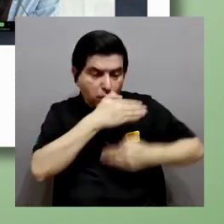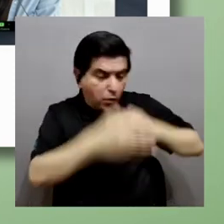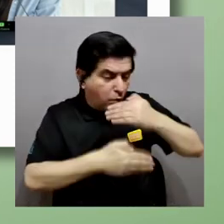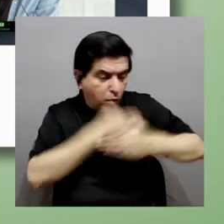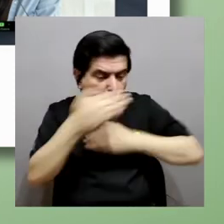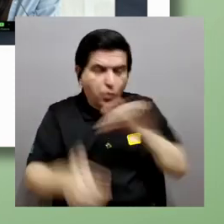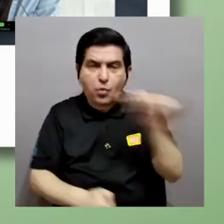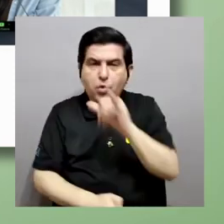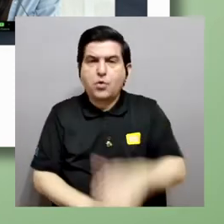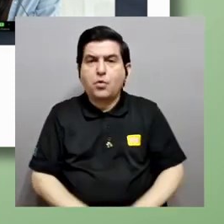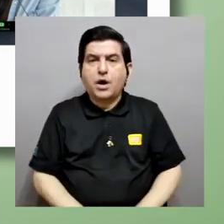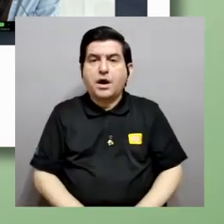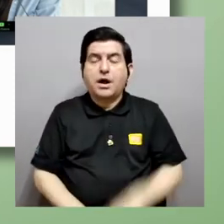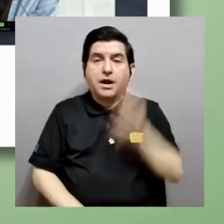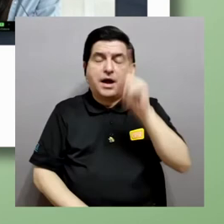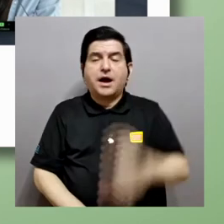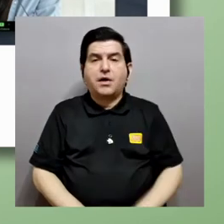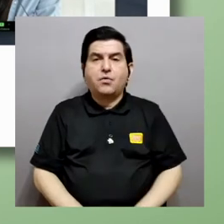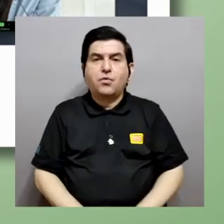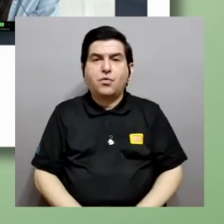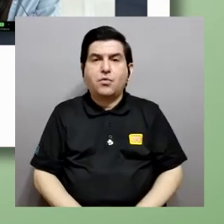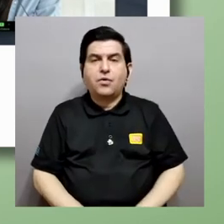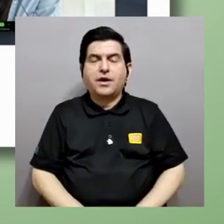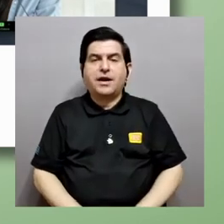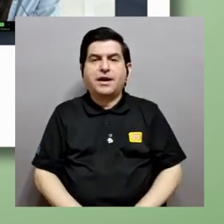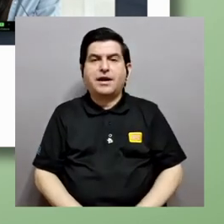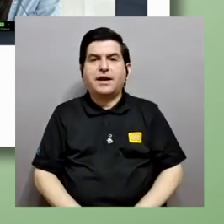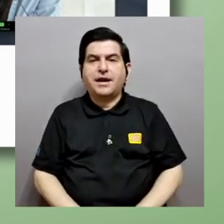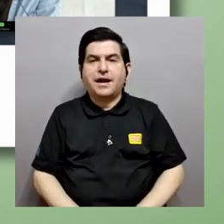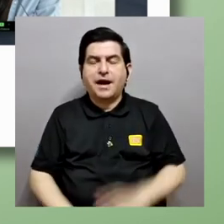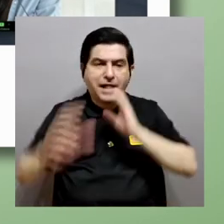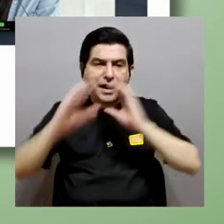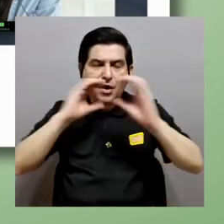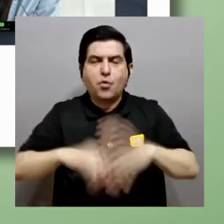hemos evolucionado también hacia una interfaz web que